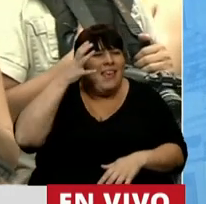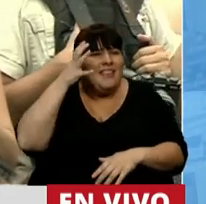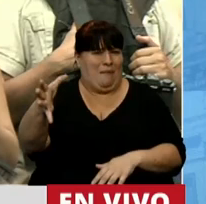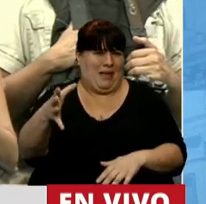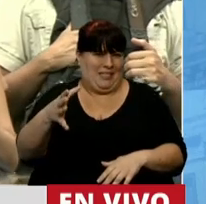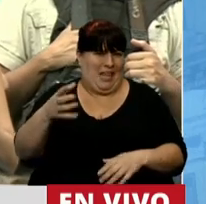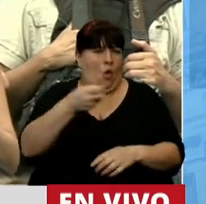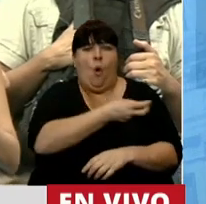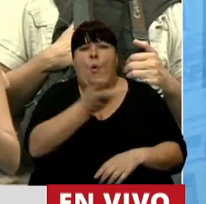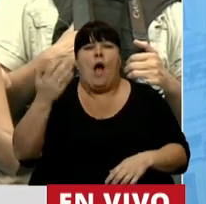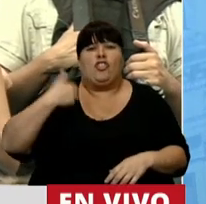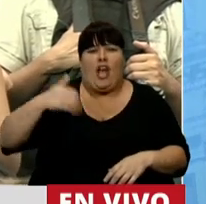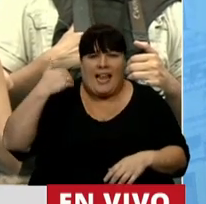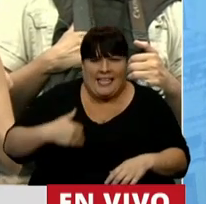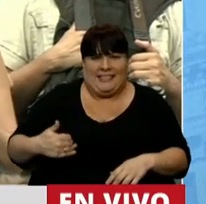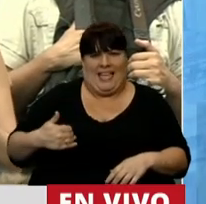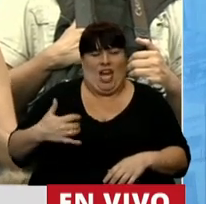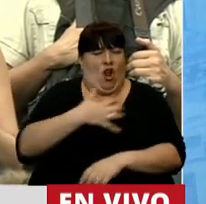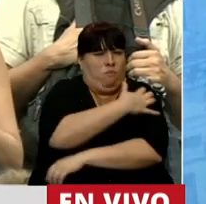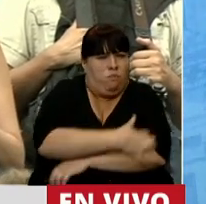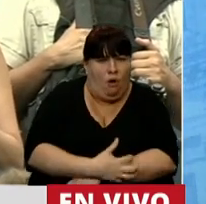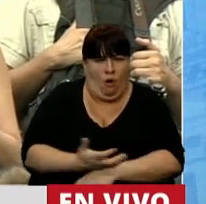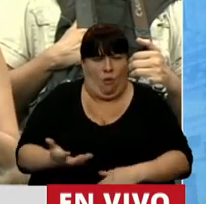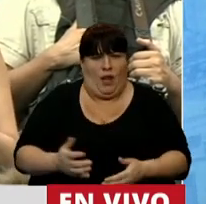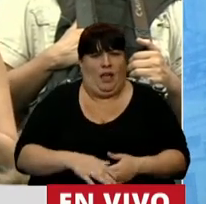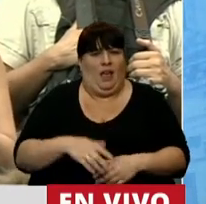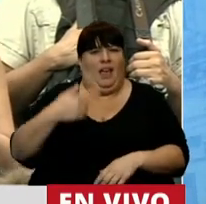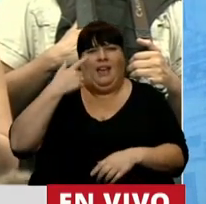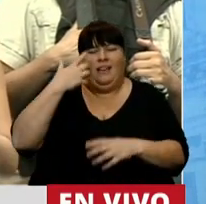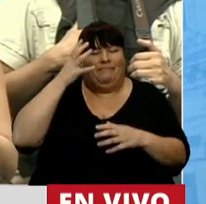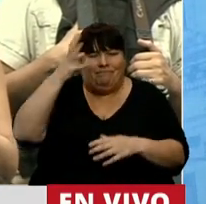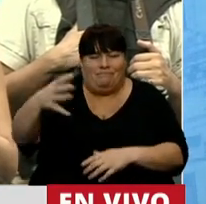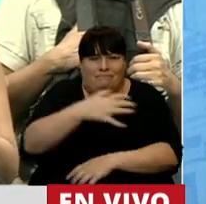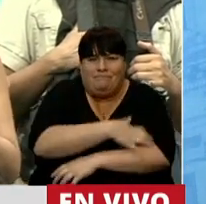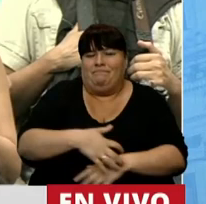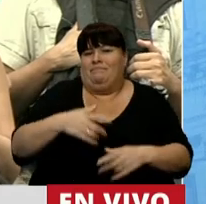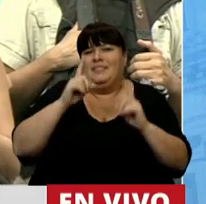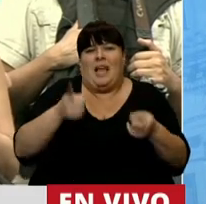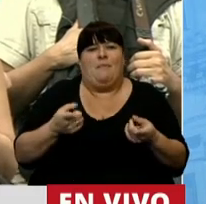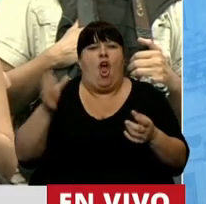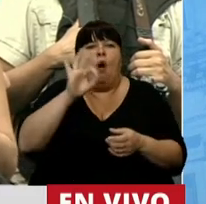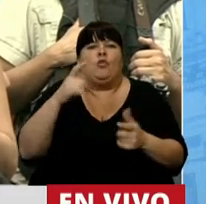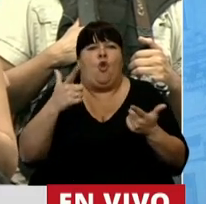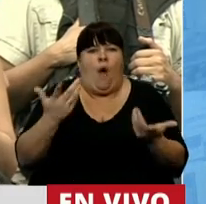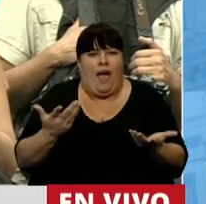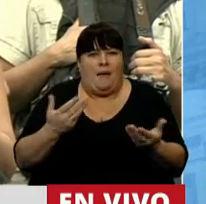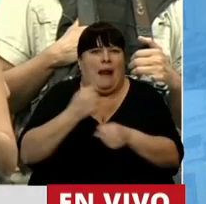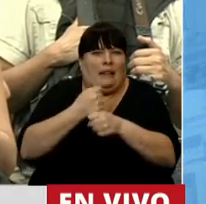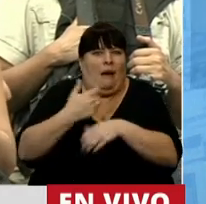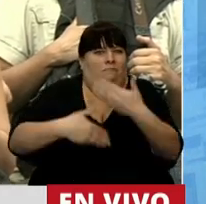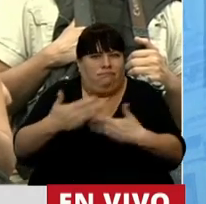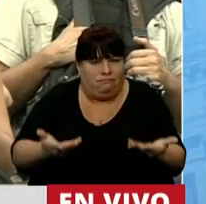la enorme cantidad de argentinos sumidos en la pobreza, la indigencia estructural y la falta de oportunidades.